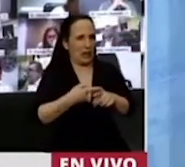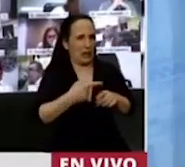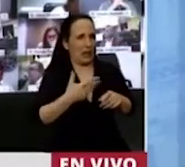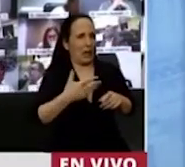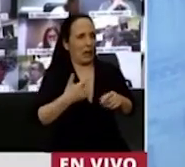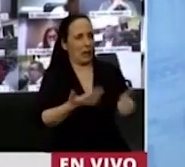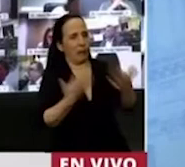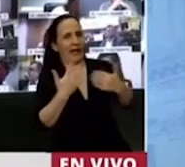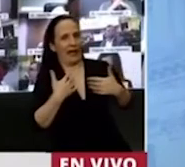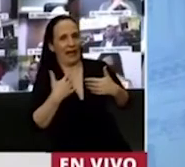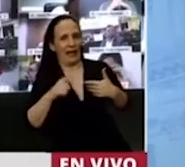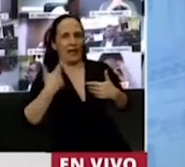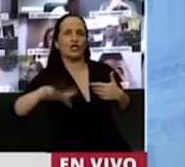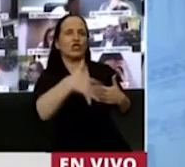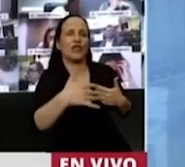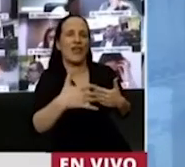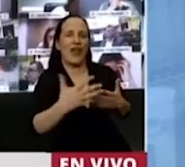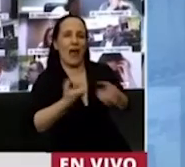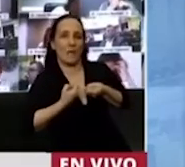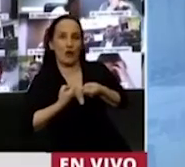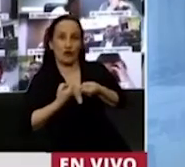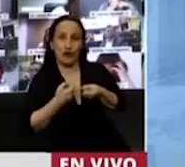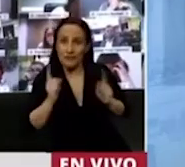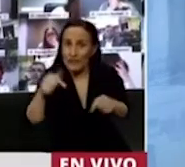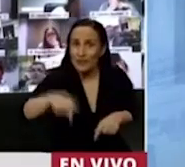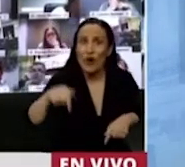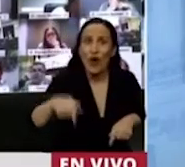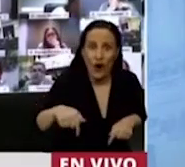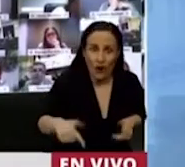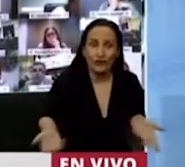a la sociedad. Y eso es lo que está pasando hoy